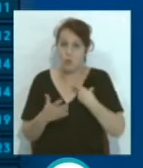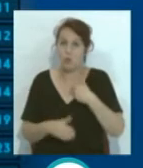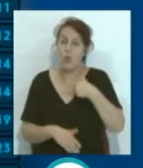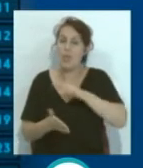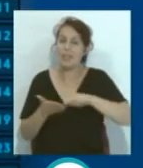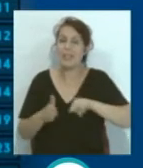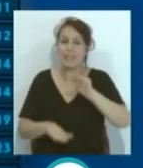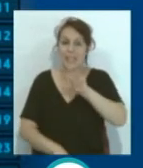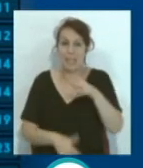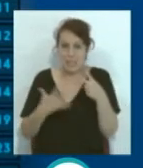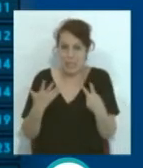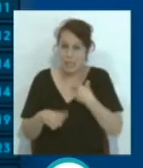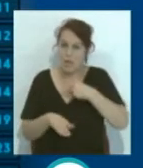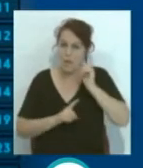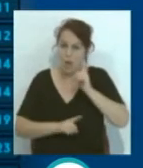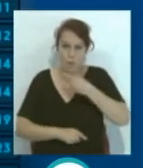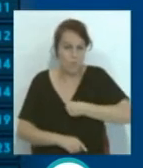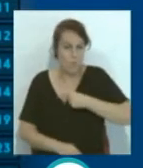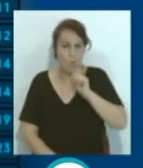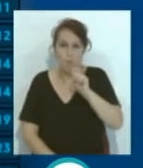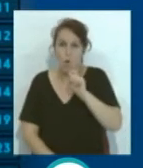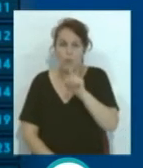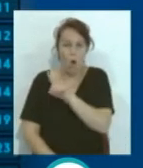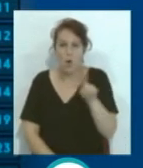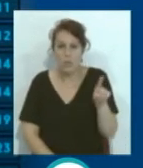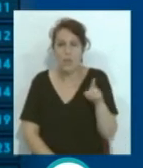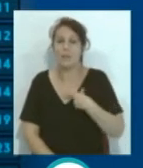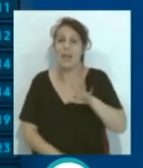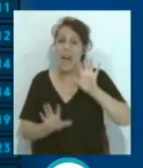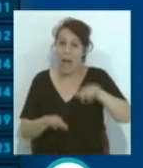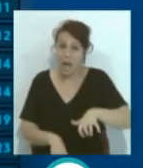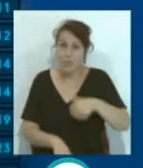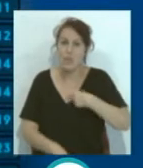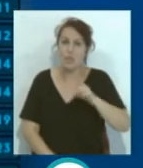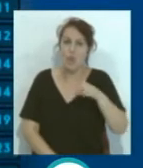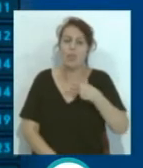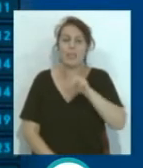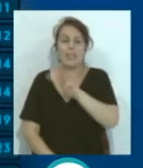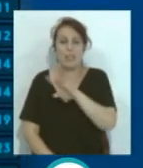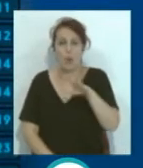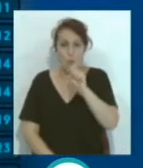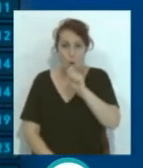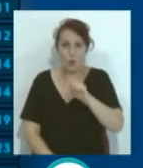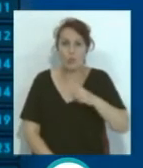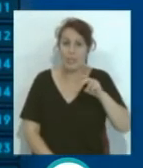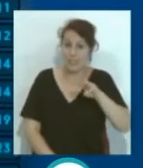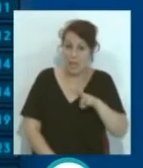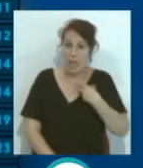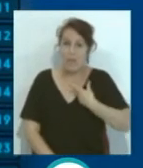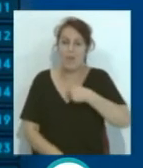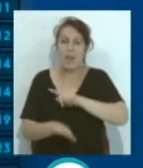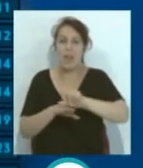Celta 37... ...Atleti Club Bilbao con los mismos puntos es un décimo... ...el Cádiz es el dos décimo con 35... ...decimo tercero Valencia